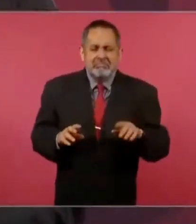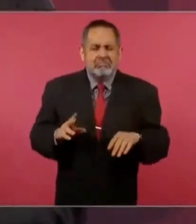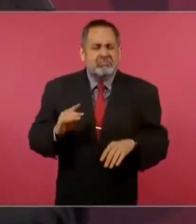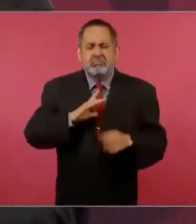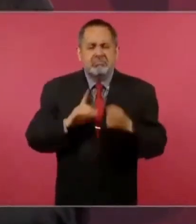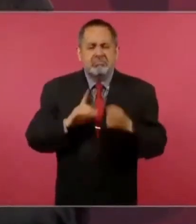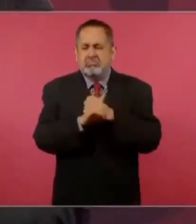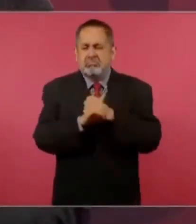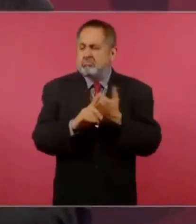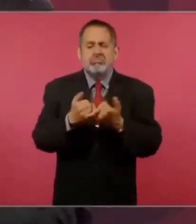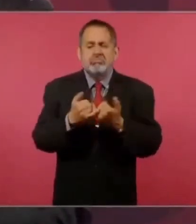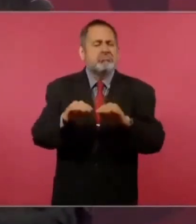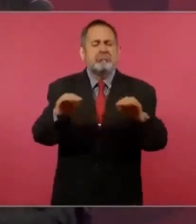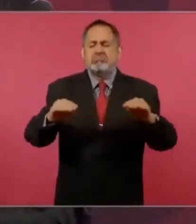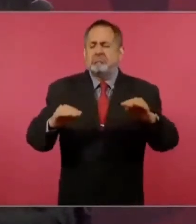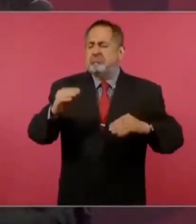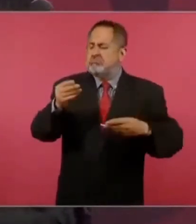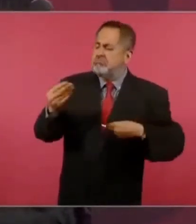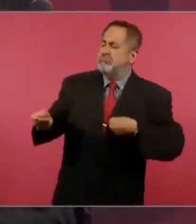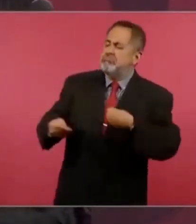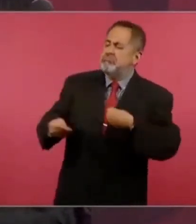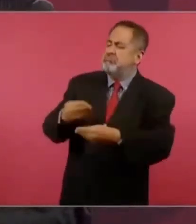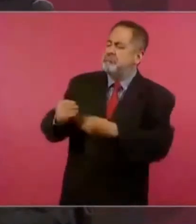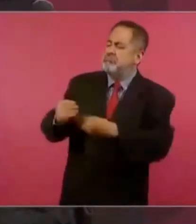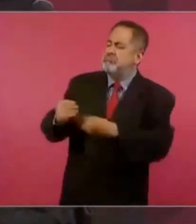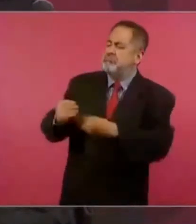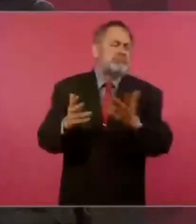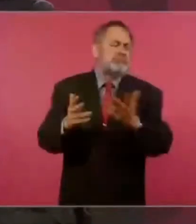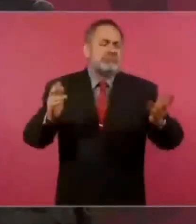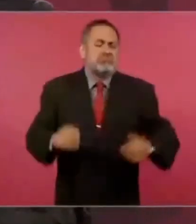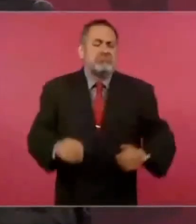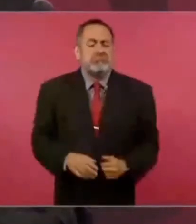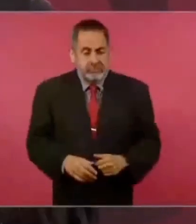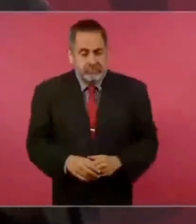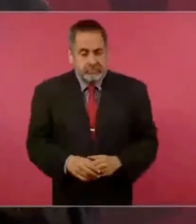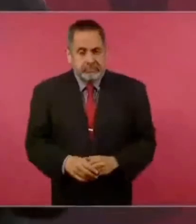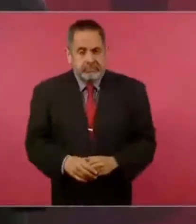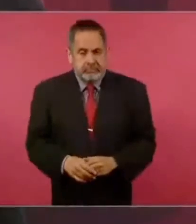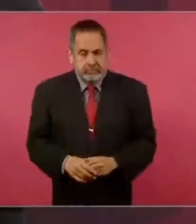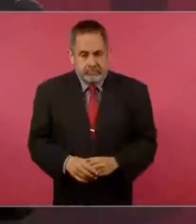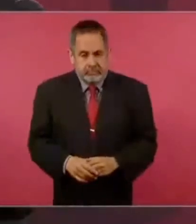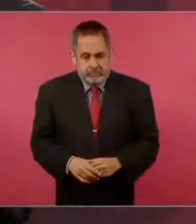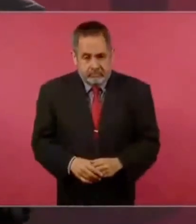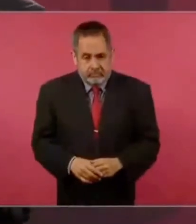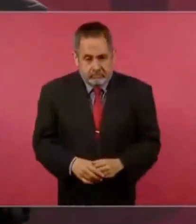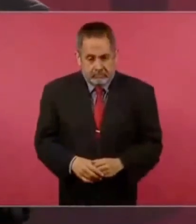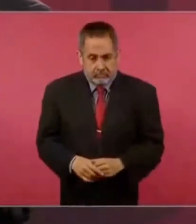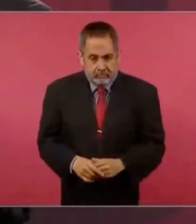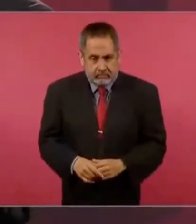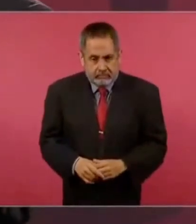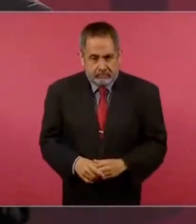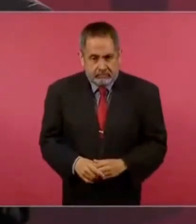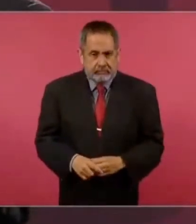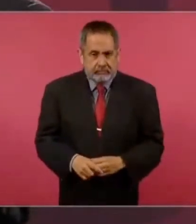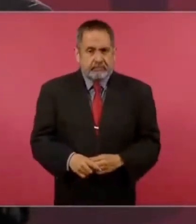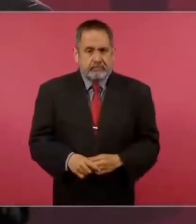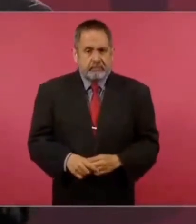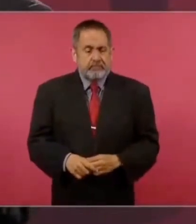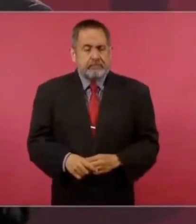Por lo general, quienes